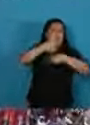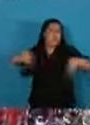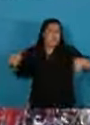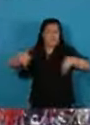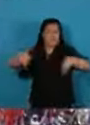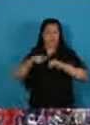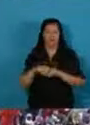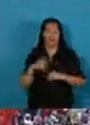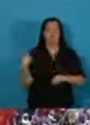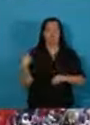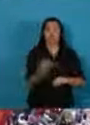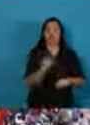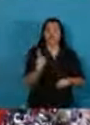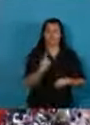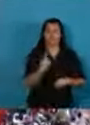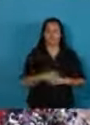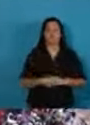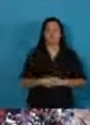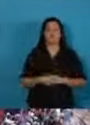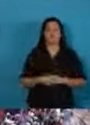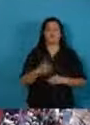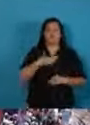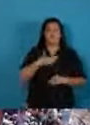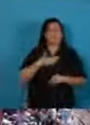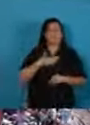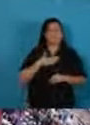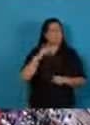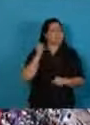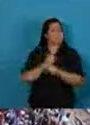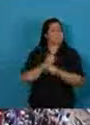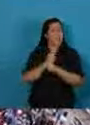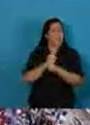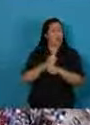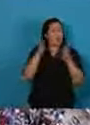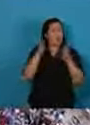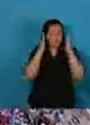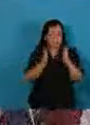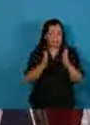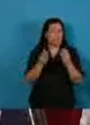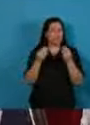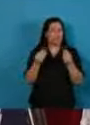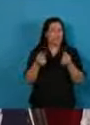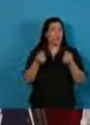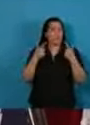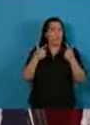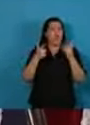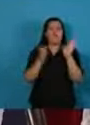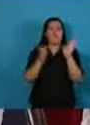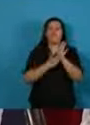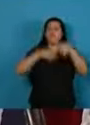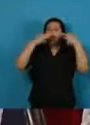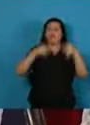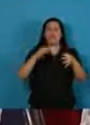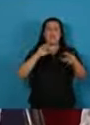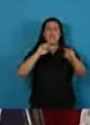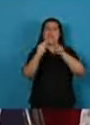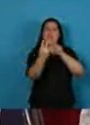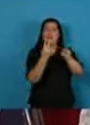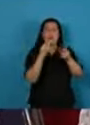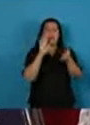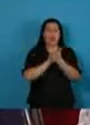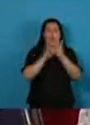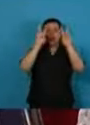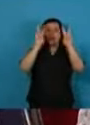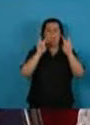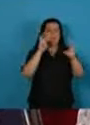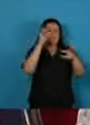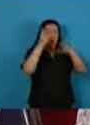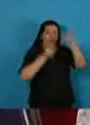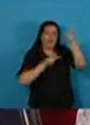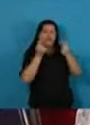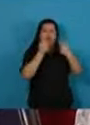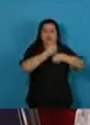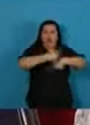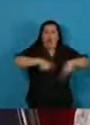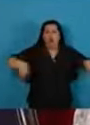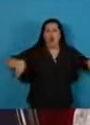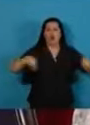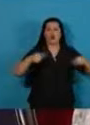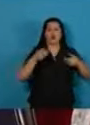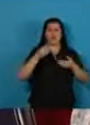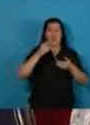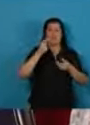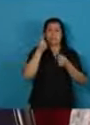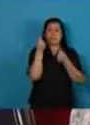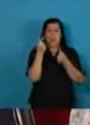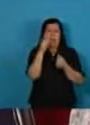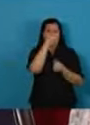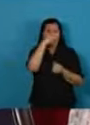Nosotros, nuestro compromiso es garantizar la absoluta transparencia en la administración de los recursos destinados